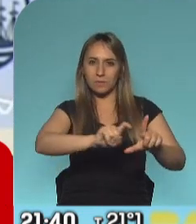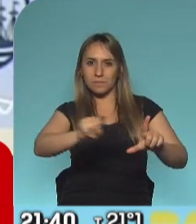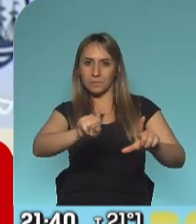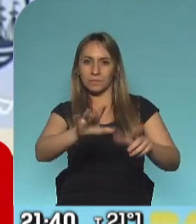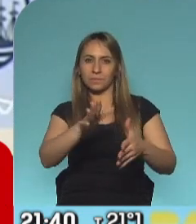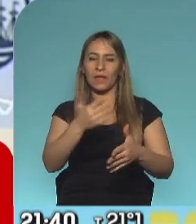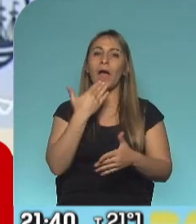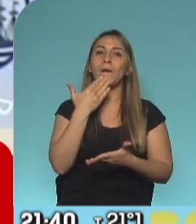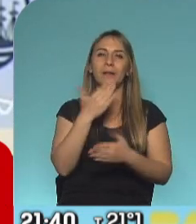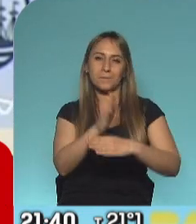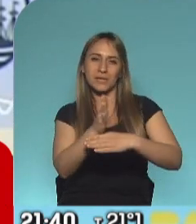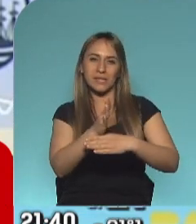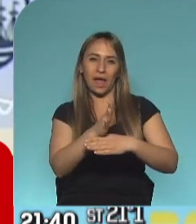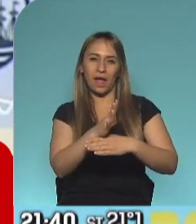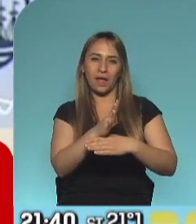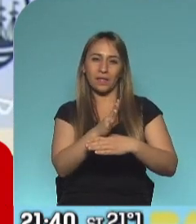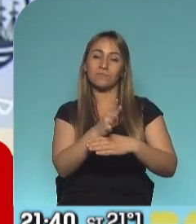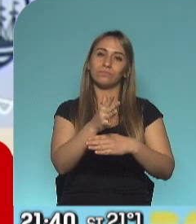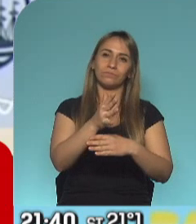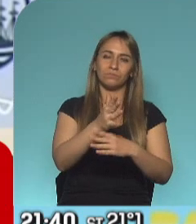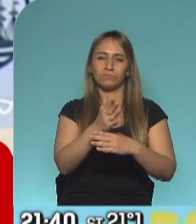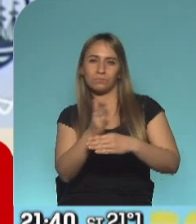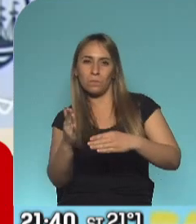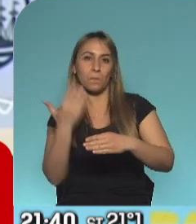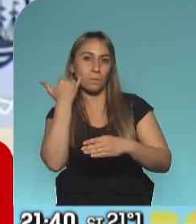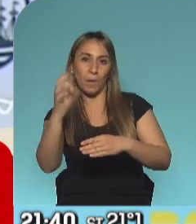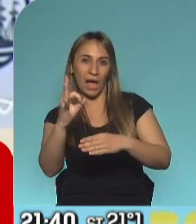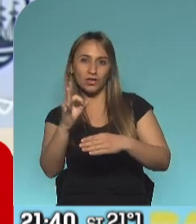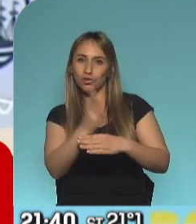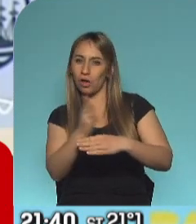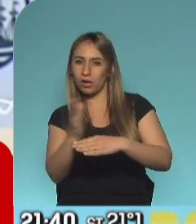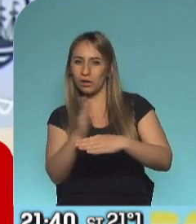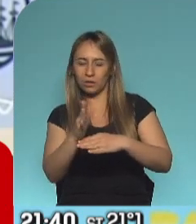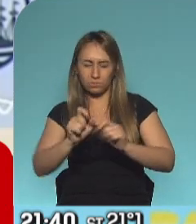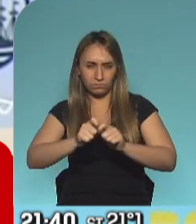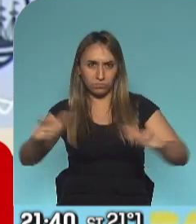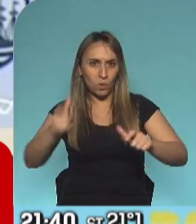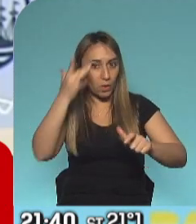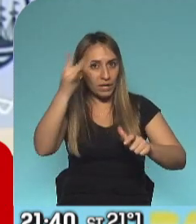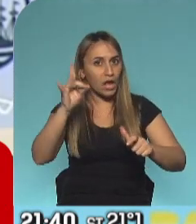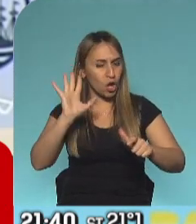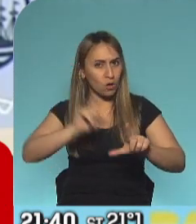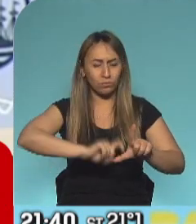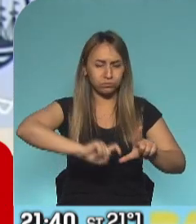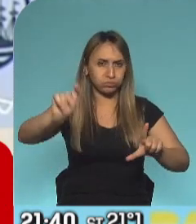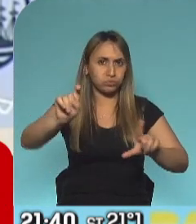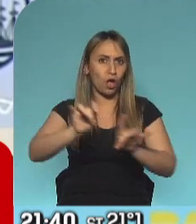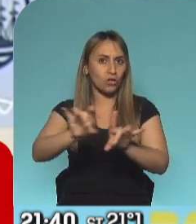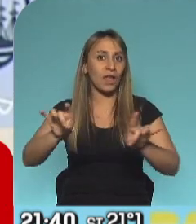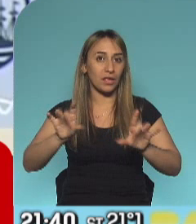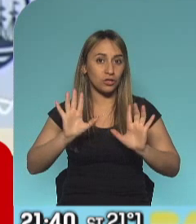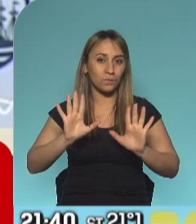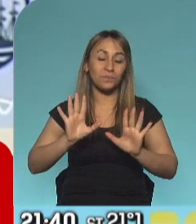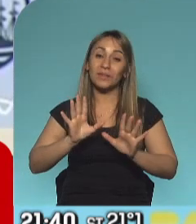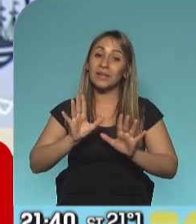mitad de abril, perdón, principios de mayo, nos llevaba a un pico de casos, que probablemente hubiera